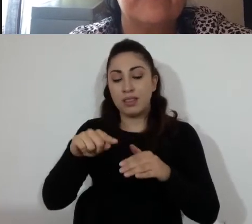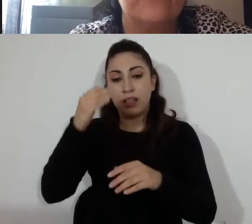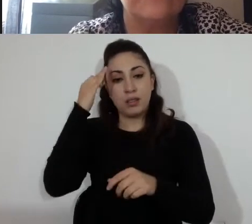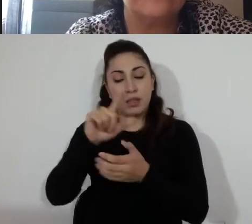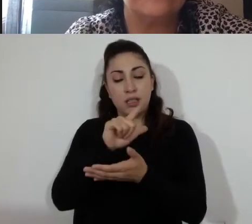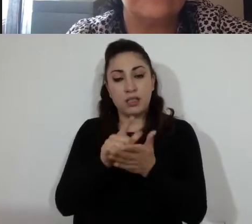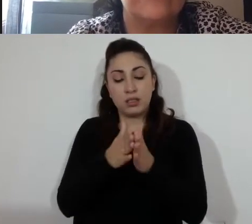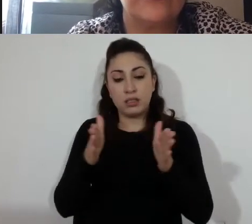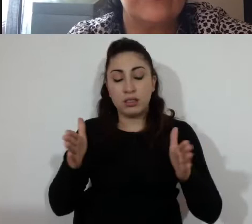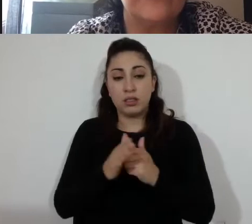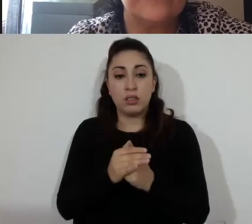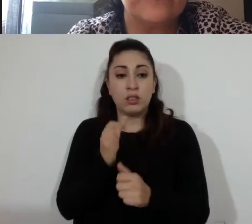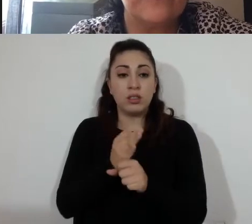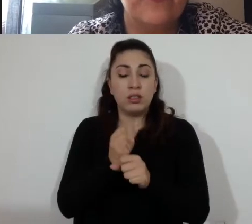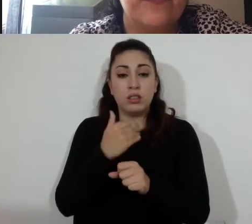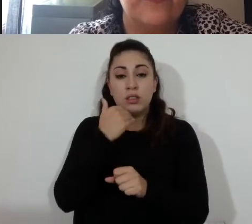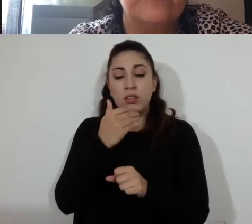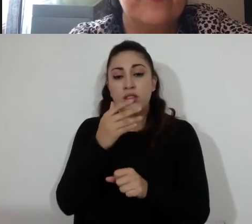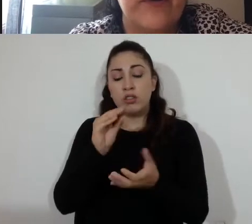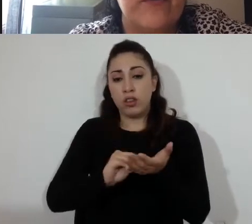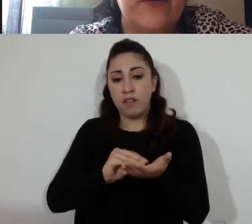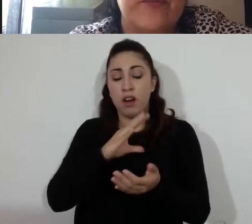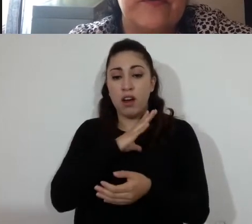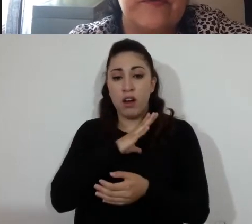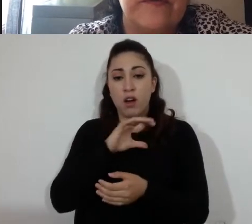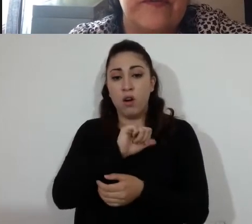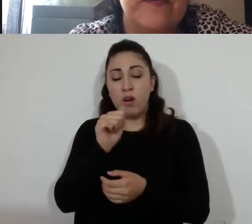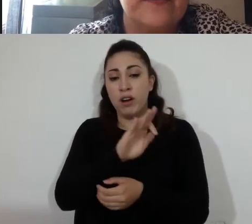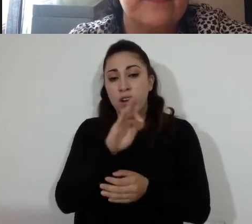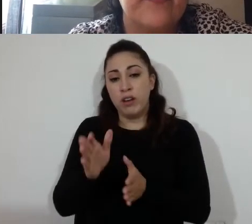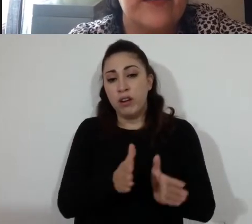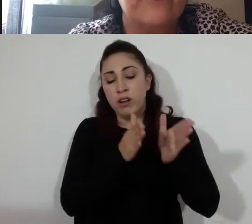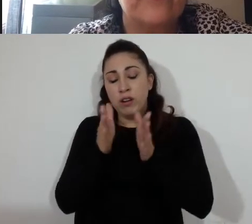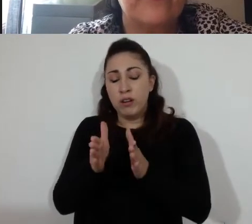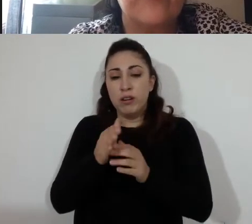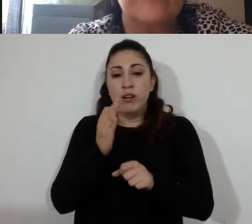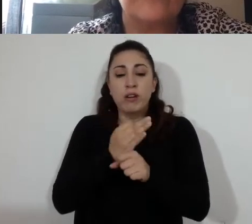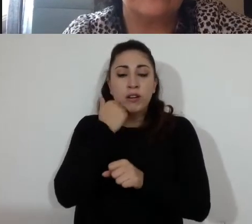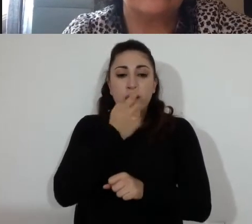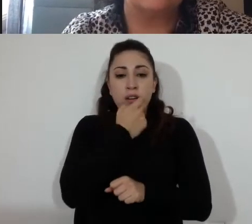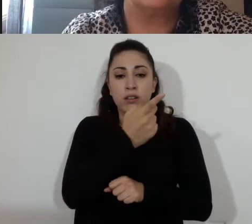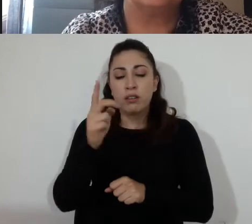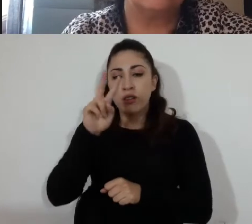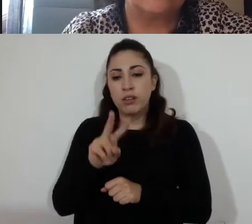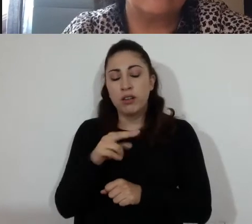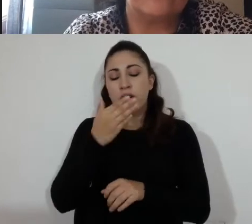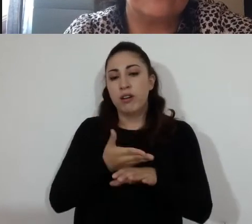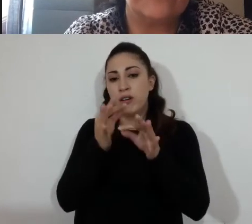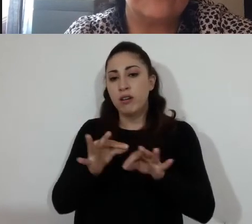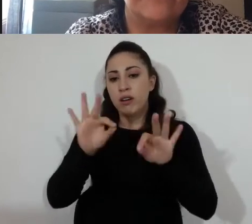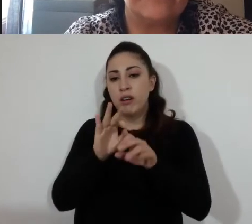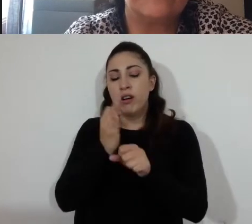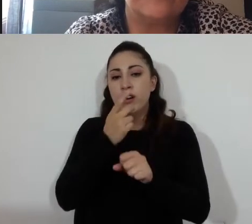si existen las condiciones de reponer el proceso. Y sin embargo, bueno, decirles que para nosotros era muy importante que ustedes tuvieran